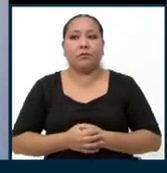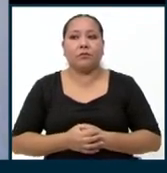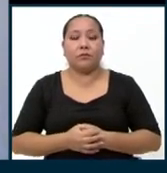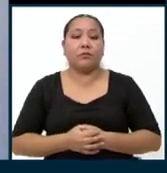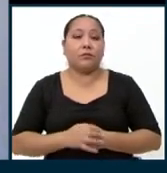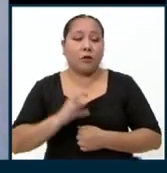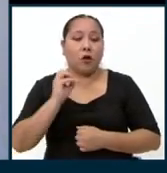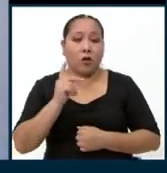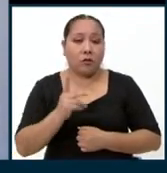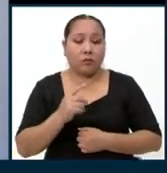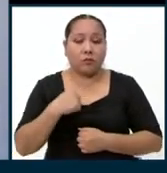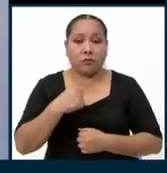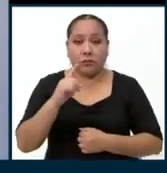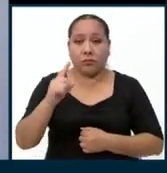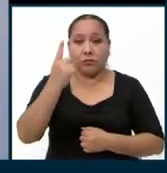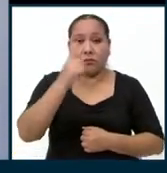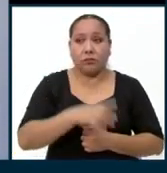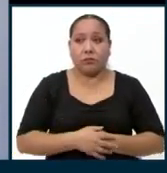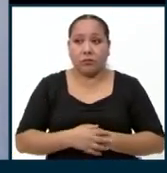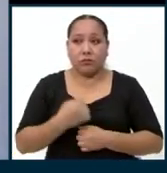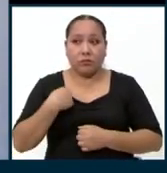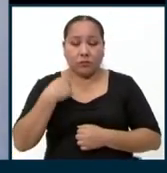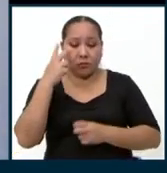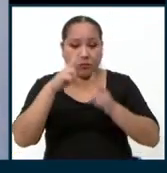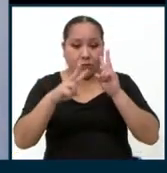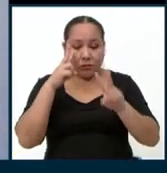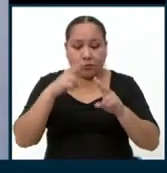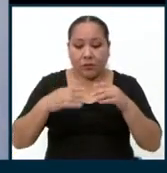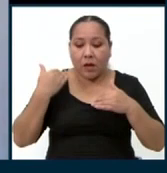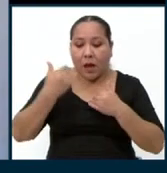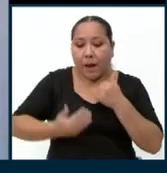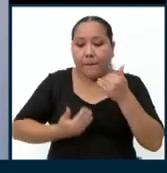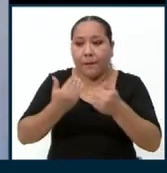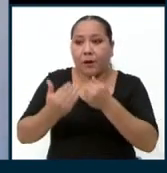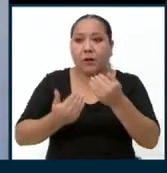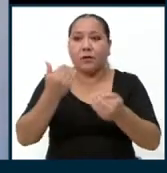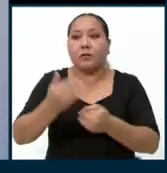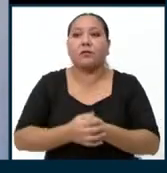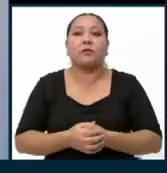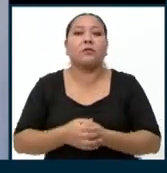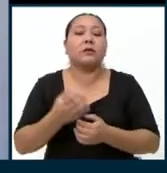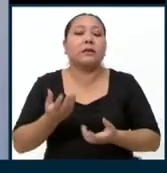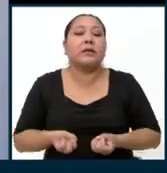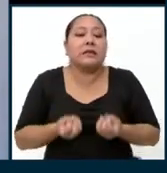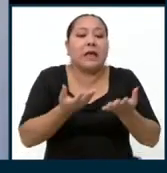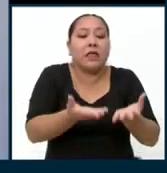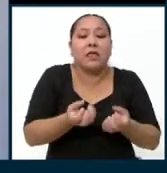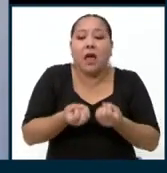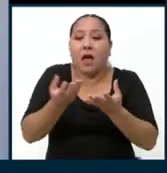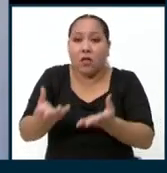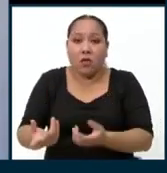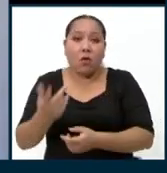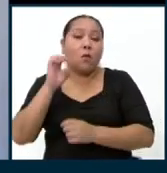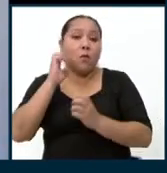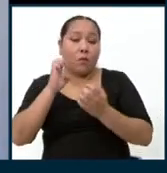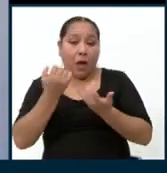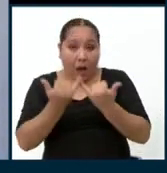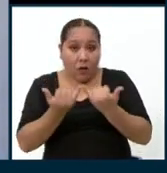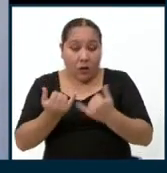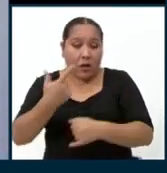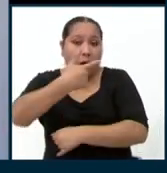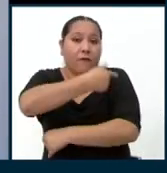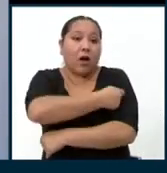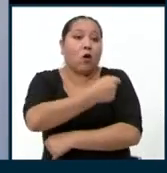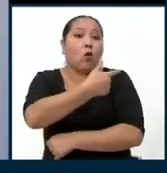Bueno, en primer lugar, yo vería que el proceso de lo que se está ahorita entregando, las vacunas, se está